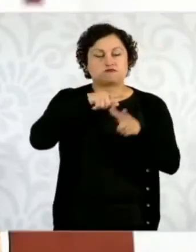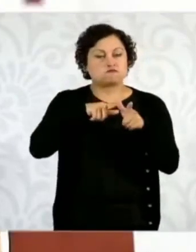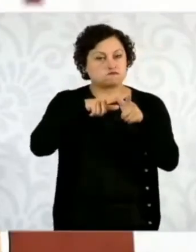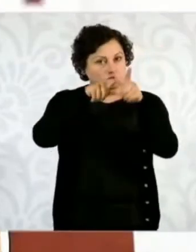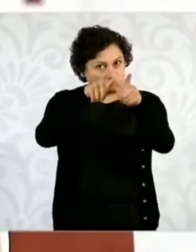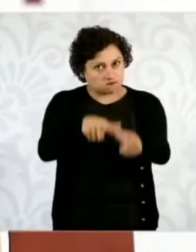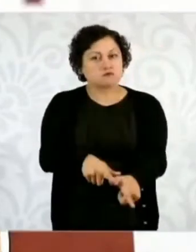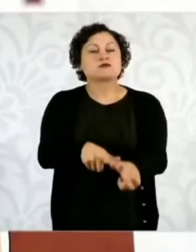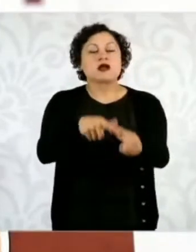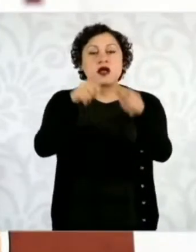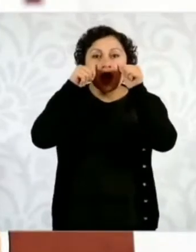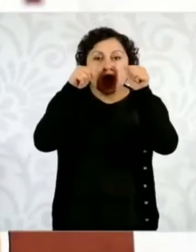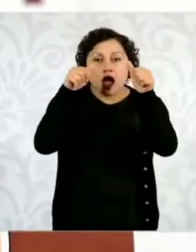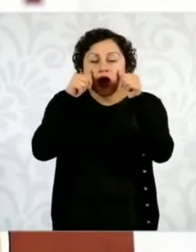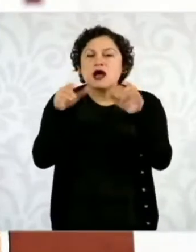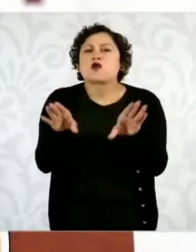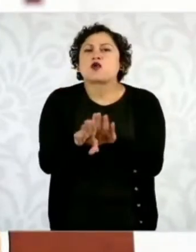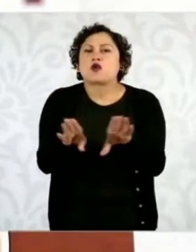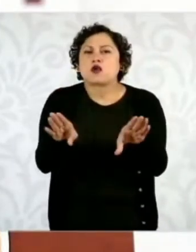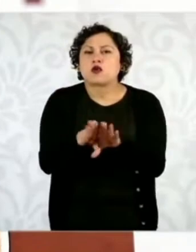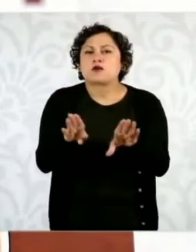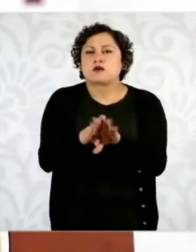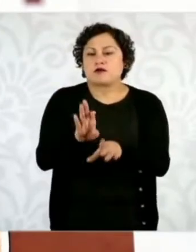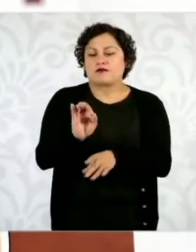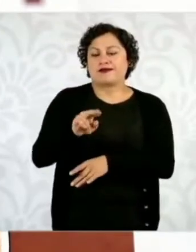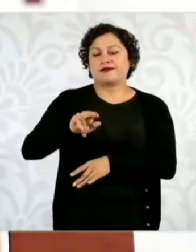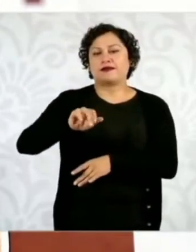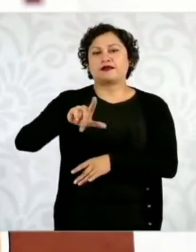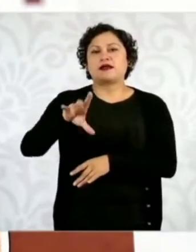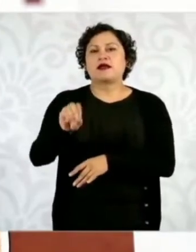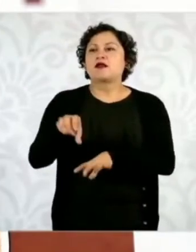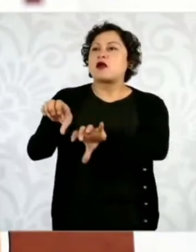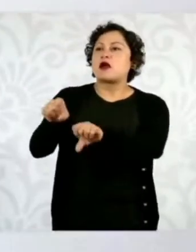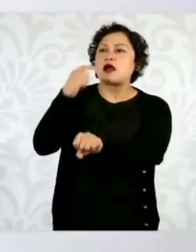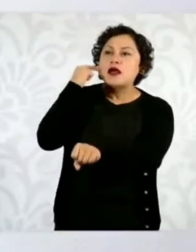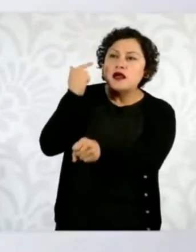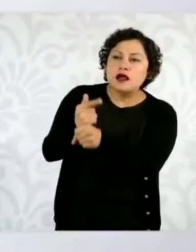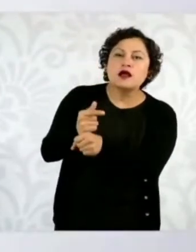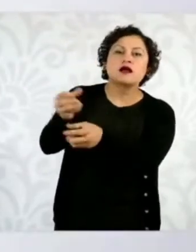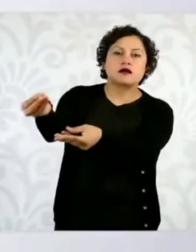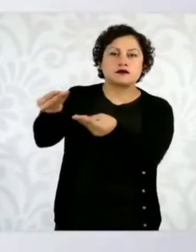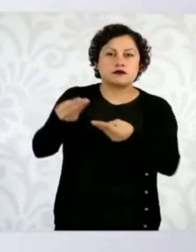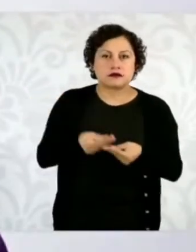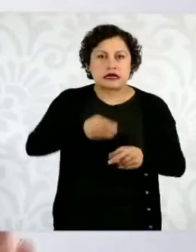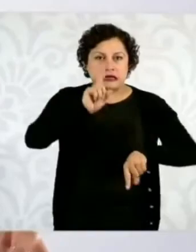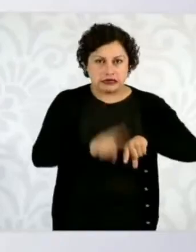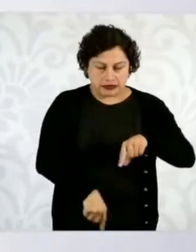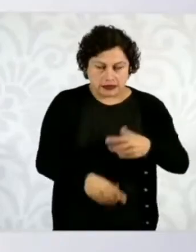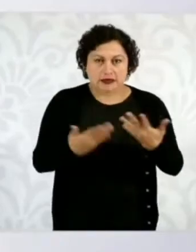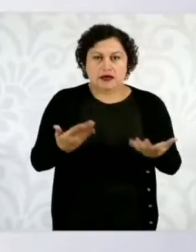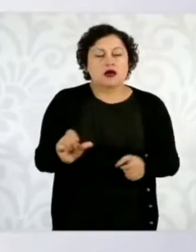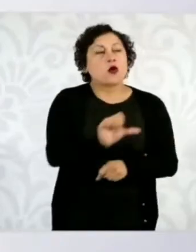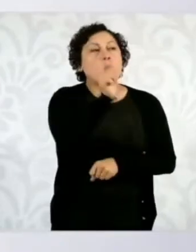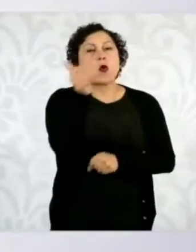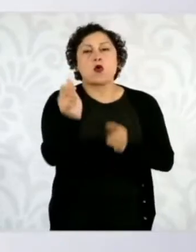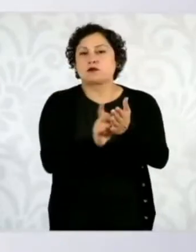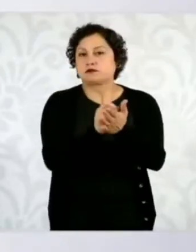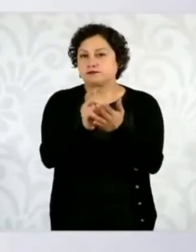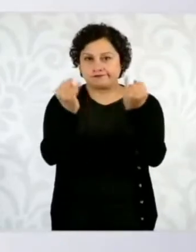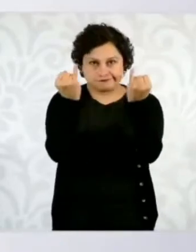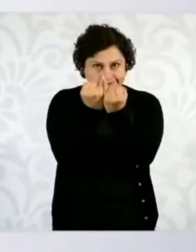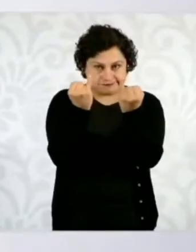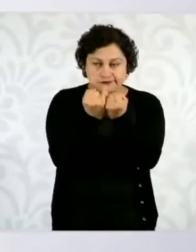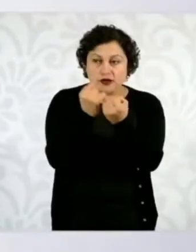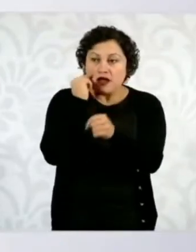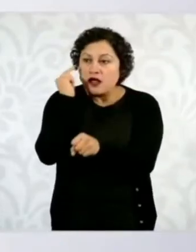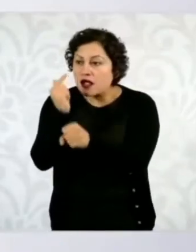incautación de fentanilo, se sigue haciendo y de otras drogas, y